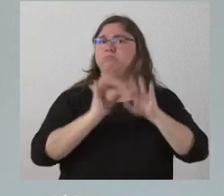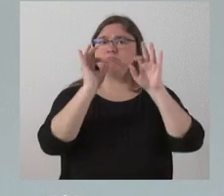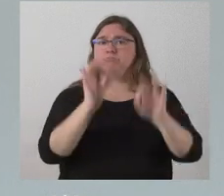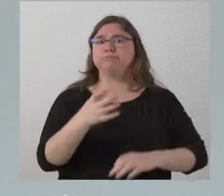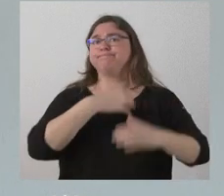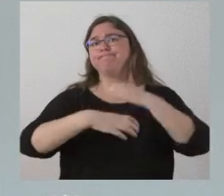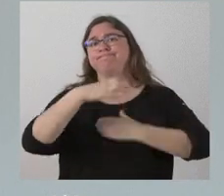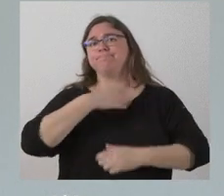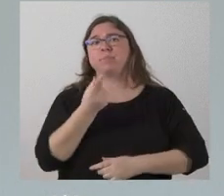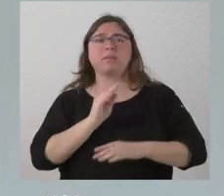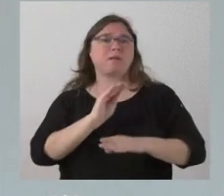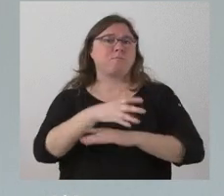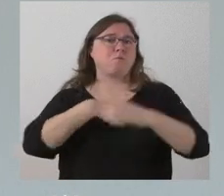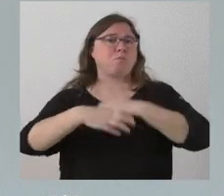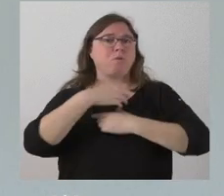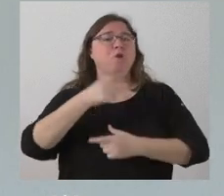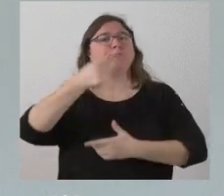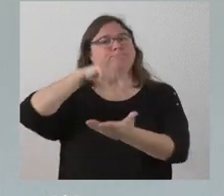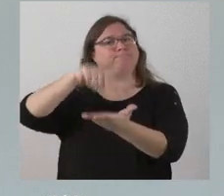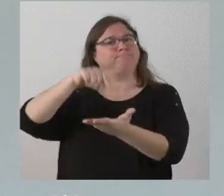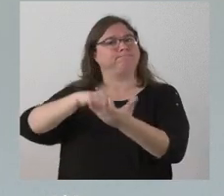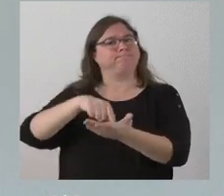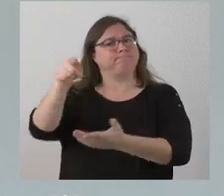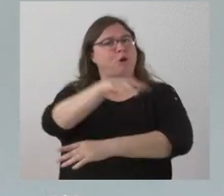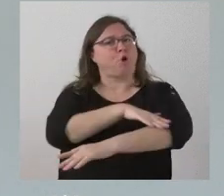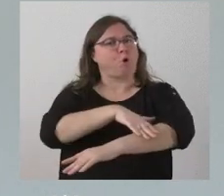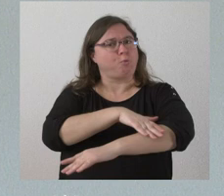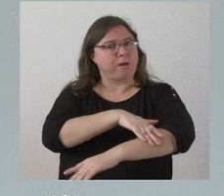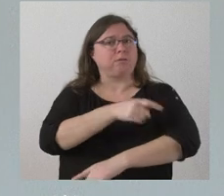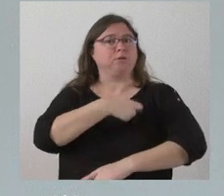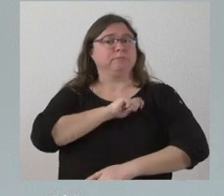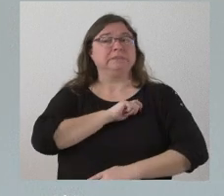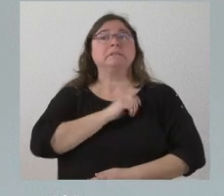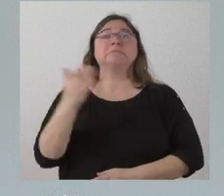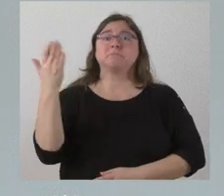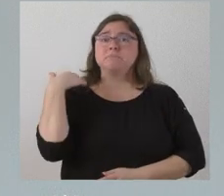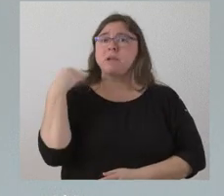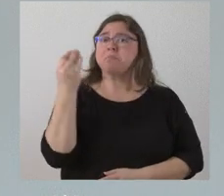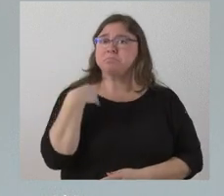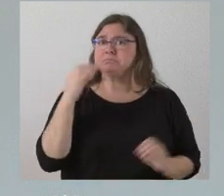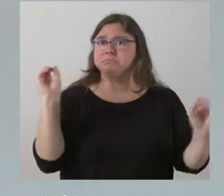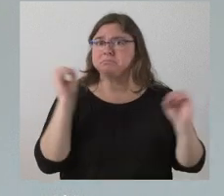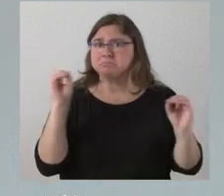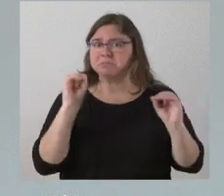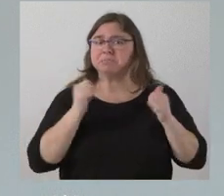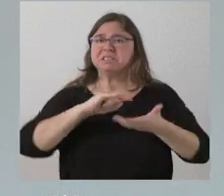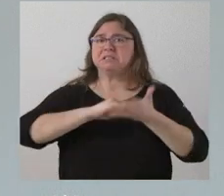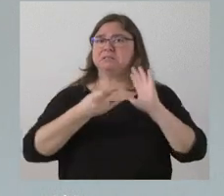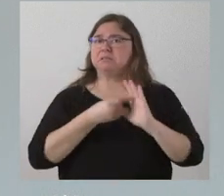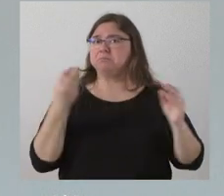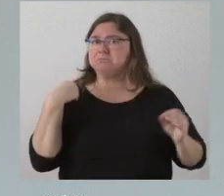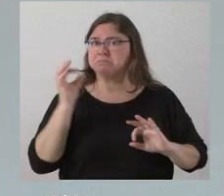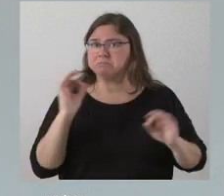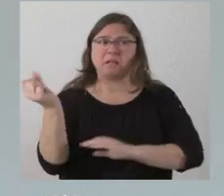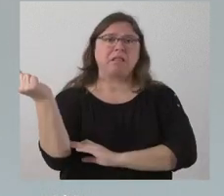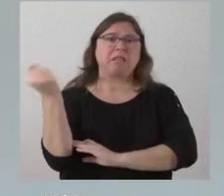podemos entregarles. Desde aquí lo que hacemos es exigir al Gobierno, que dado que no nos tuvo en cuenta a la hora de poner en marcha ese sistema y que no nos ha